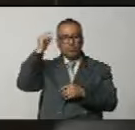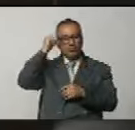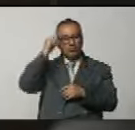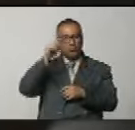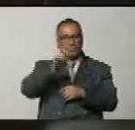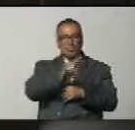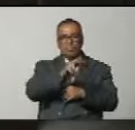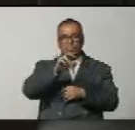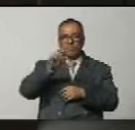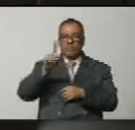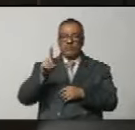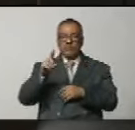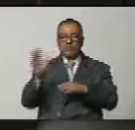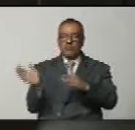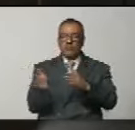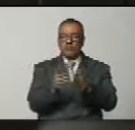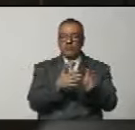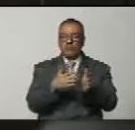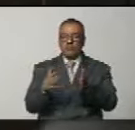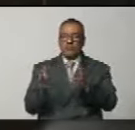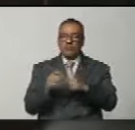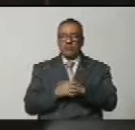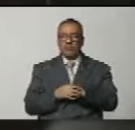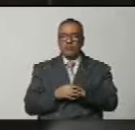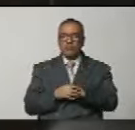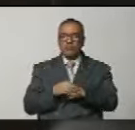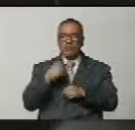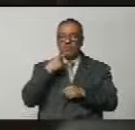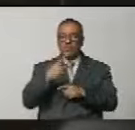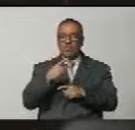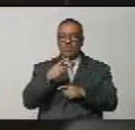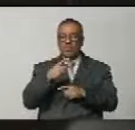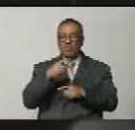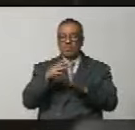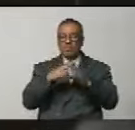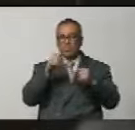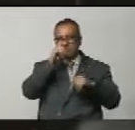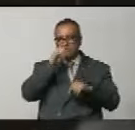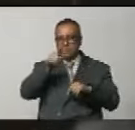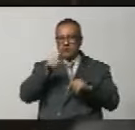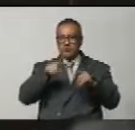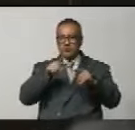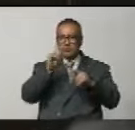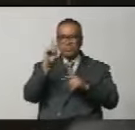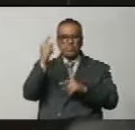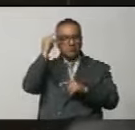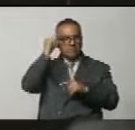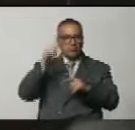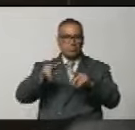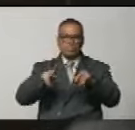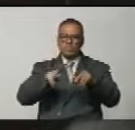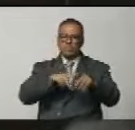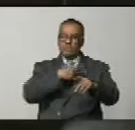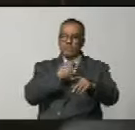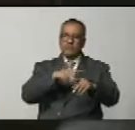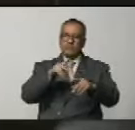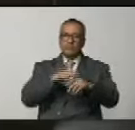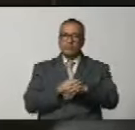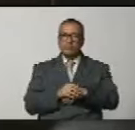21 de marzo de cada año se celebre el Día Mundial de la Poesía.